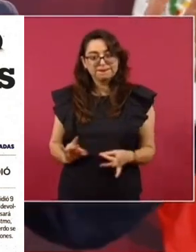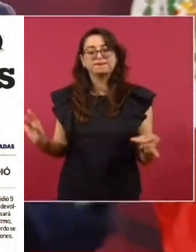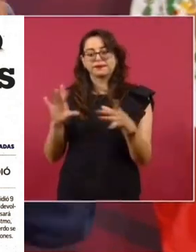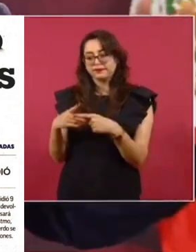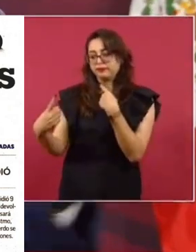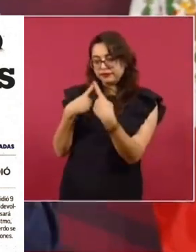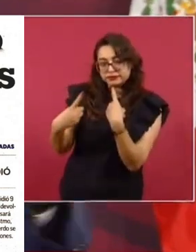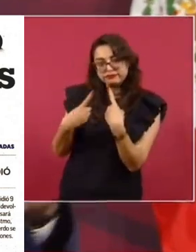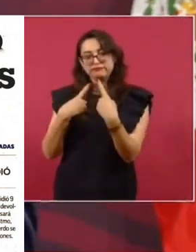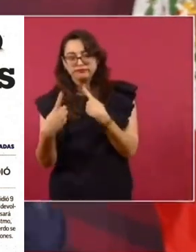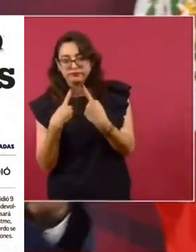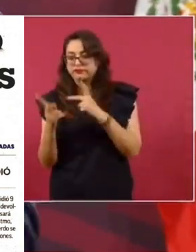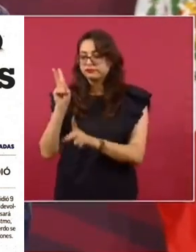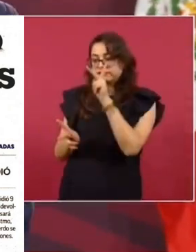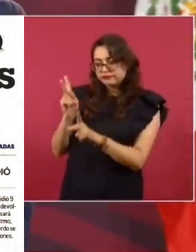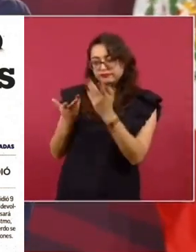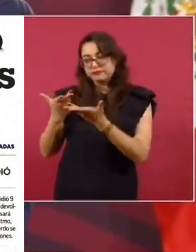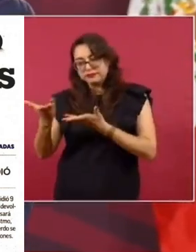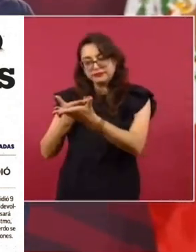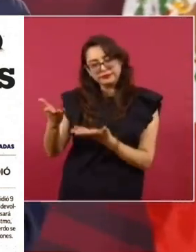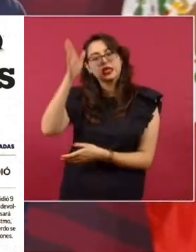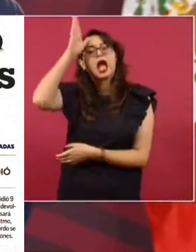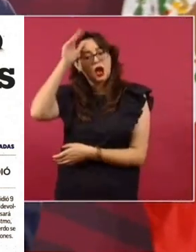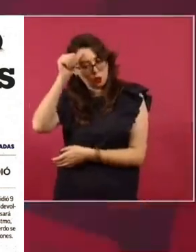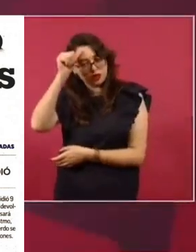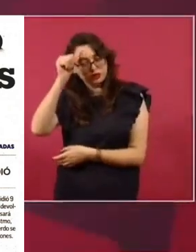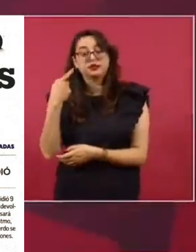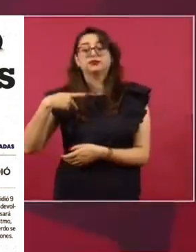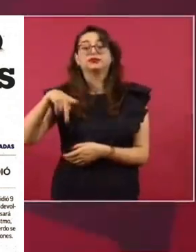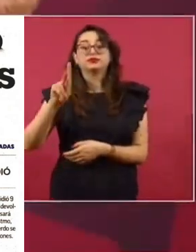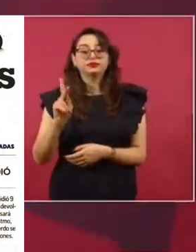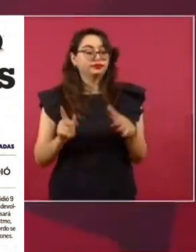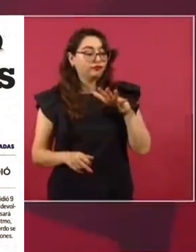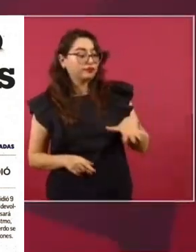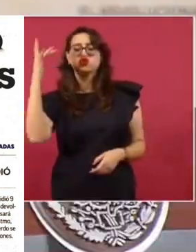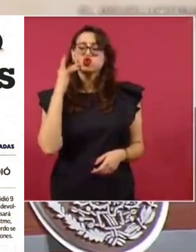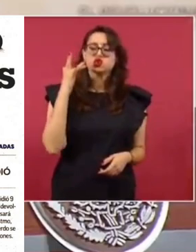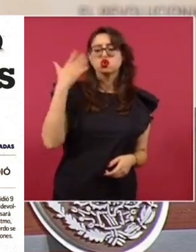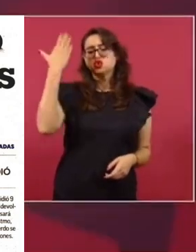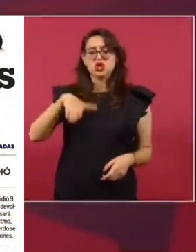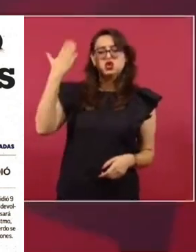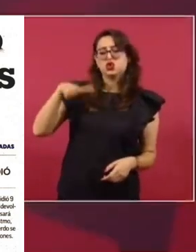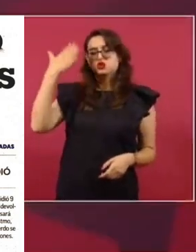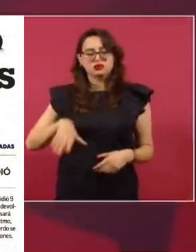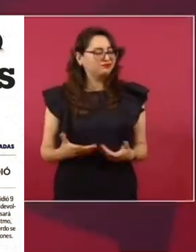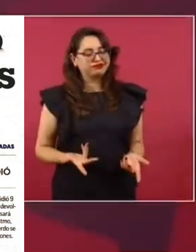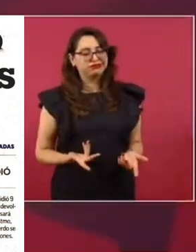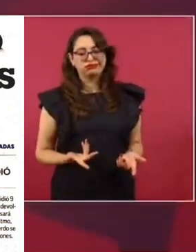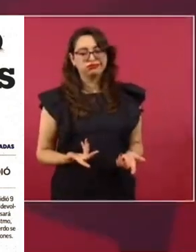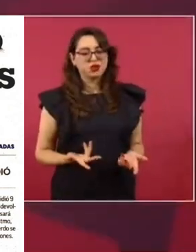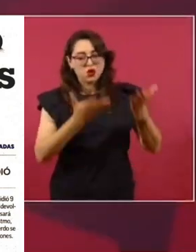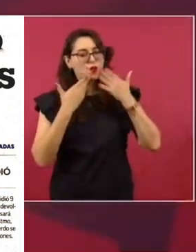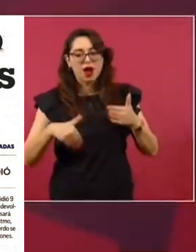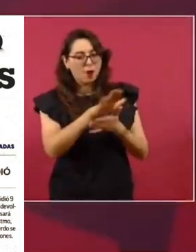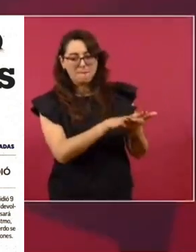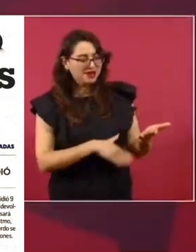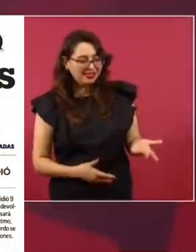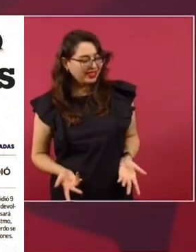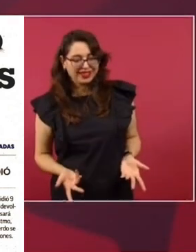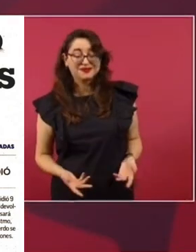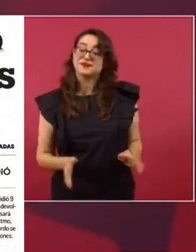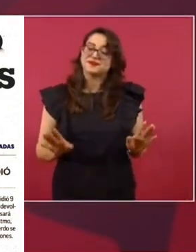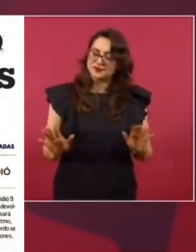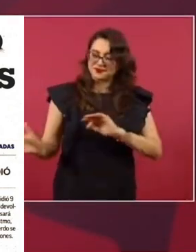los que quieren el pleito, porque además piensan que eso les ayuda. Entonces, ¿qué pasa ayer? En la tarde